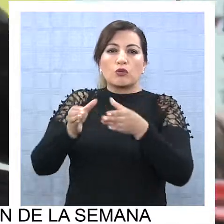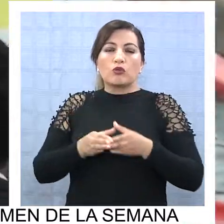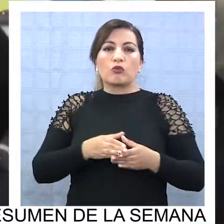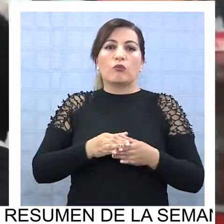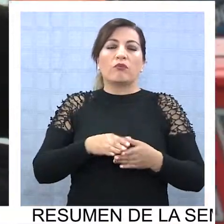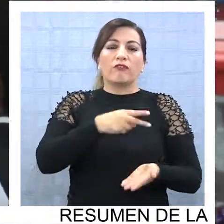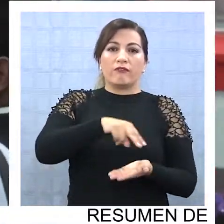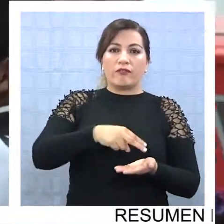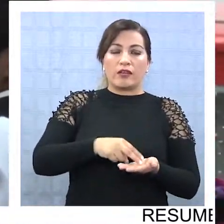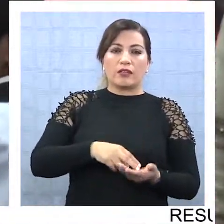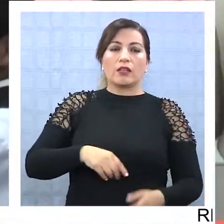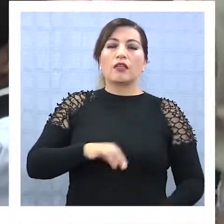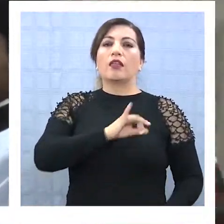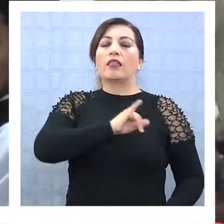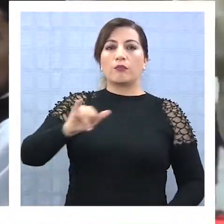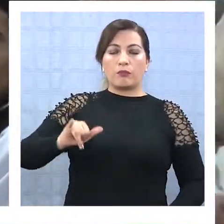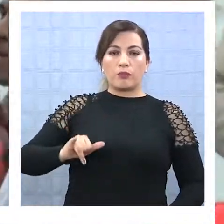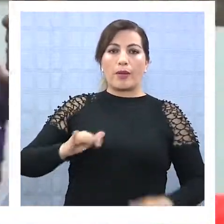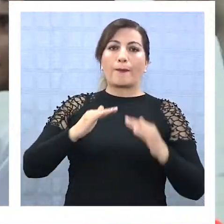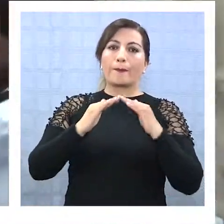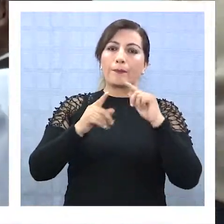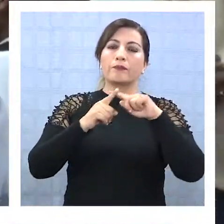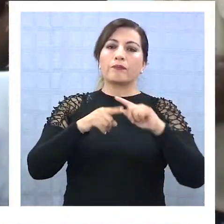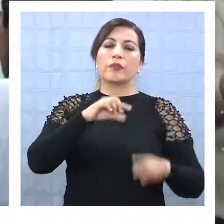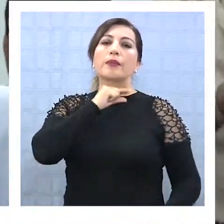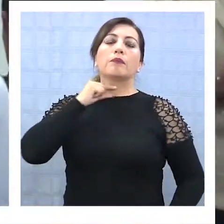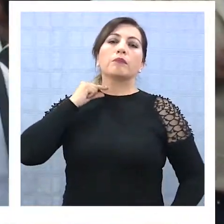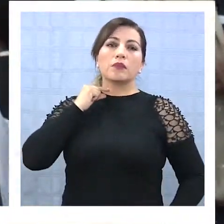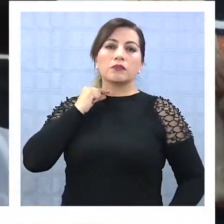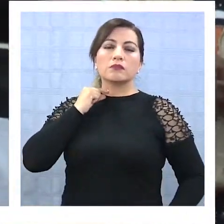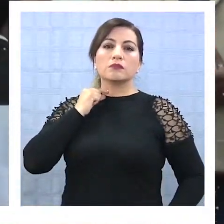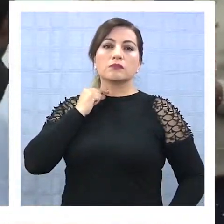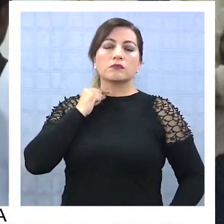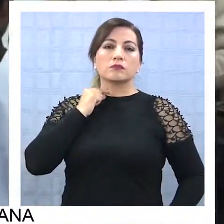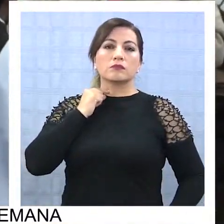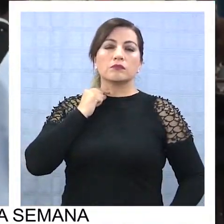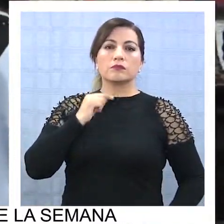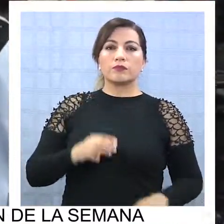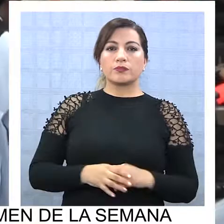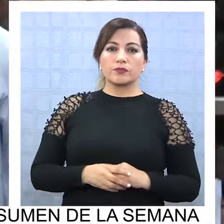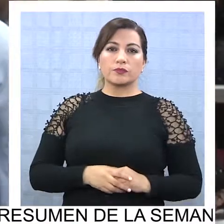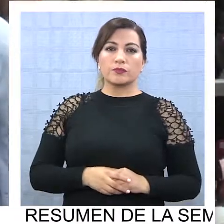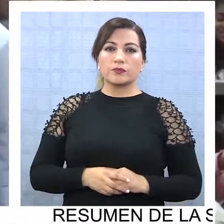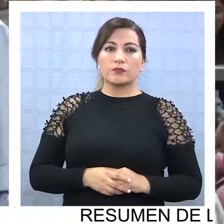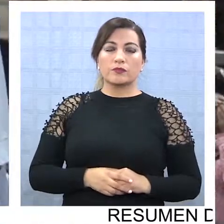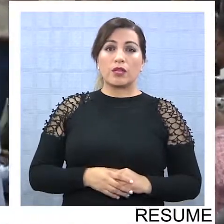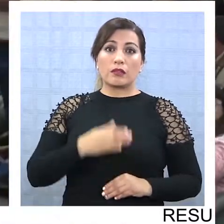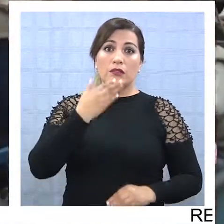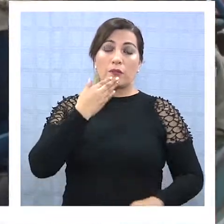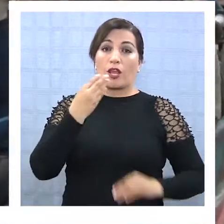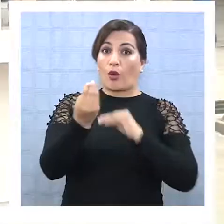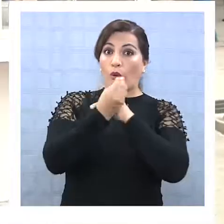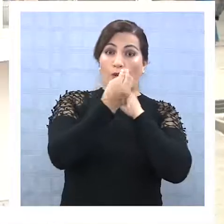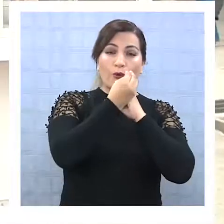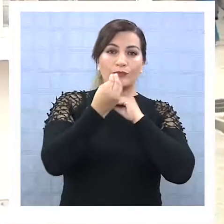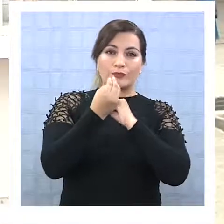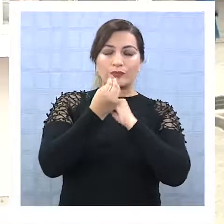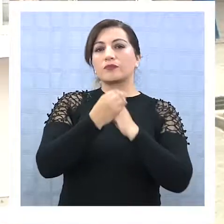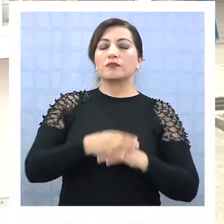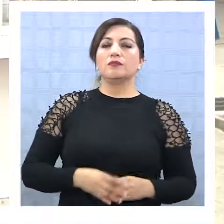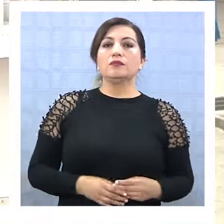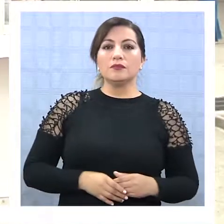tenemos la misa, vamos a tener una gastronomía dentro de